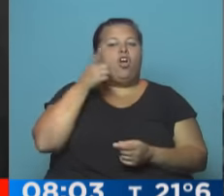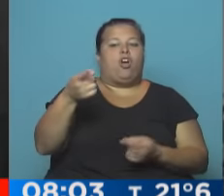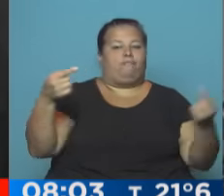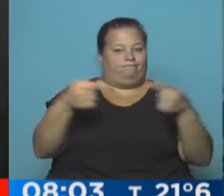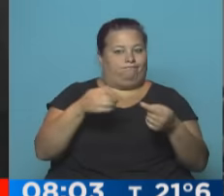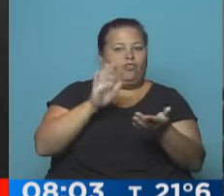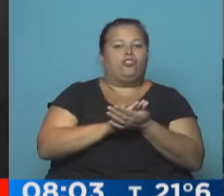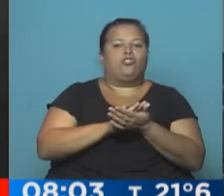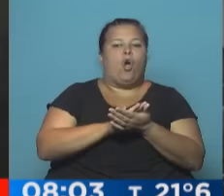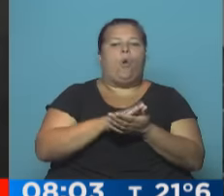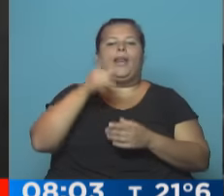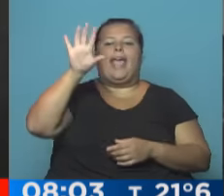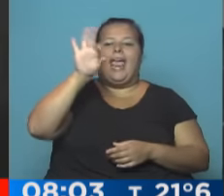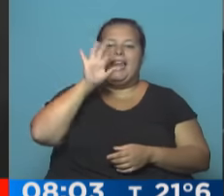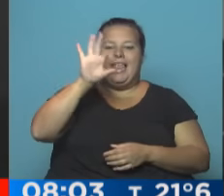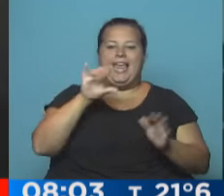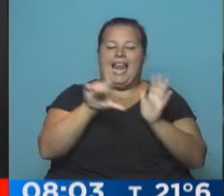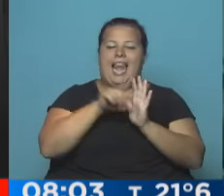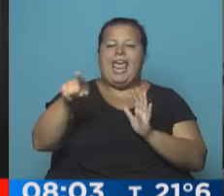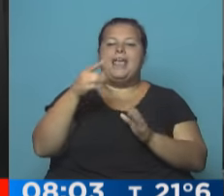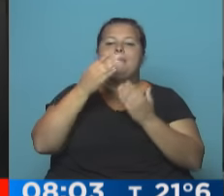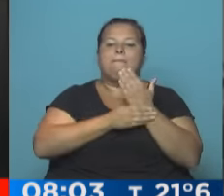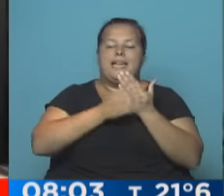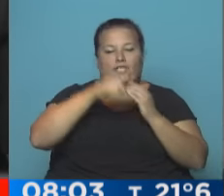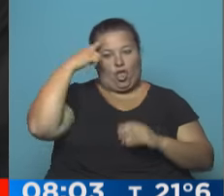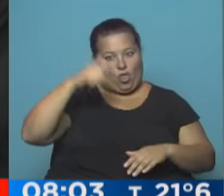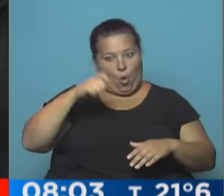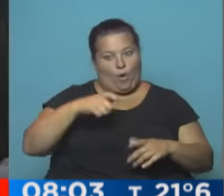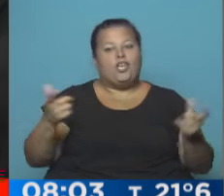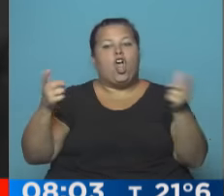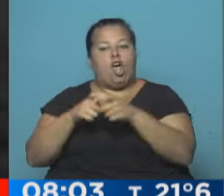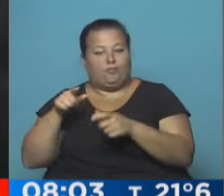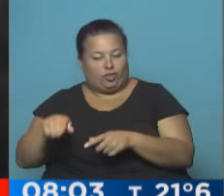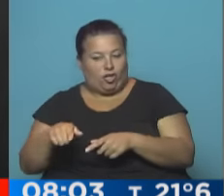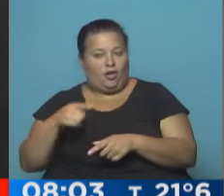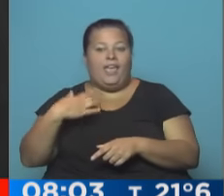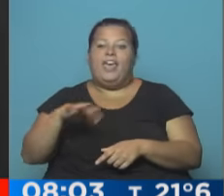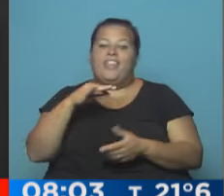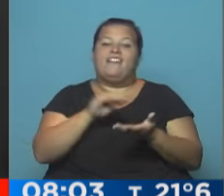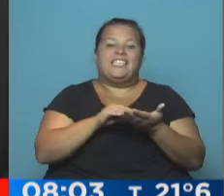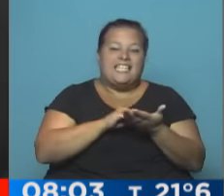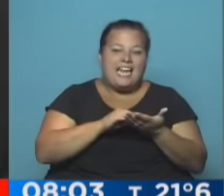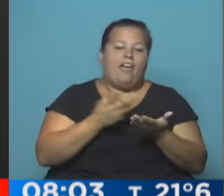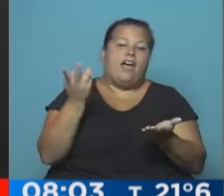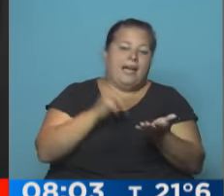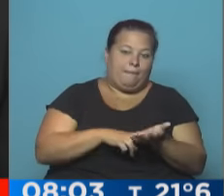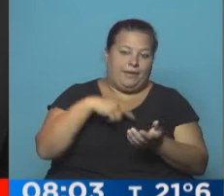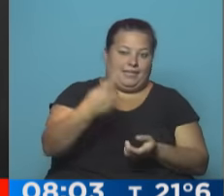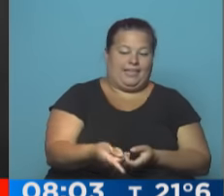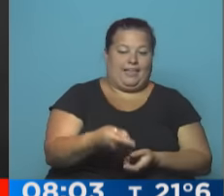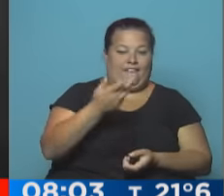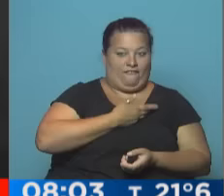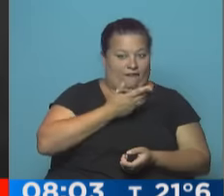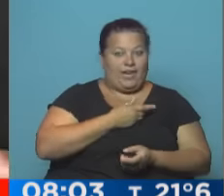justamente a lo que ha sido a la designación por decreto de los ministros de la Corte en comisión a lo que deberá el Senado poder ratificar a partir del mes